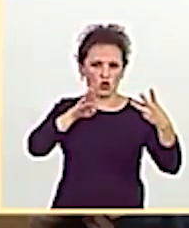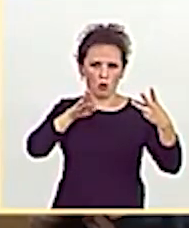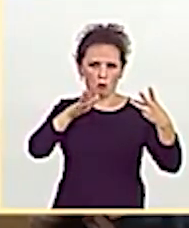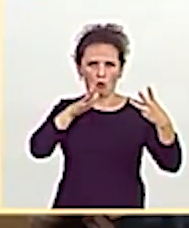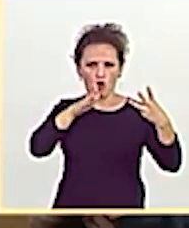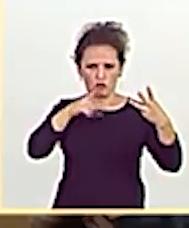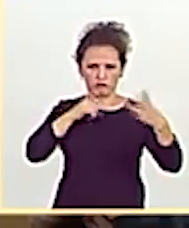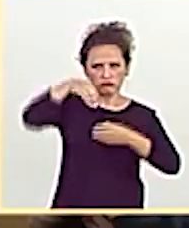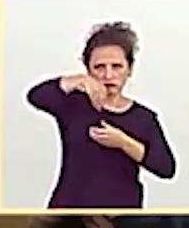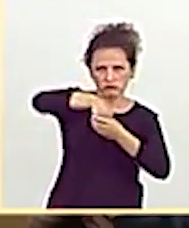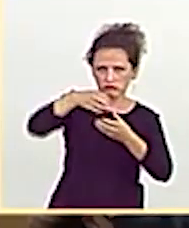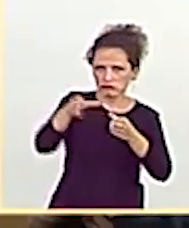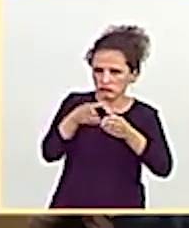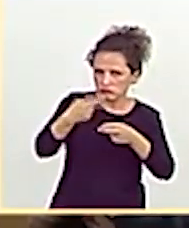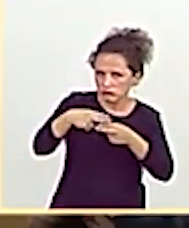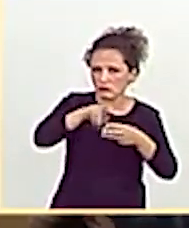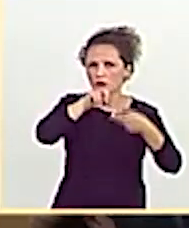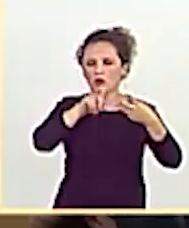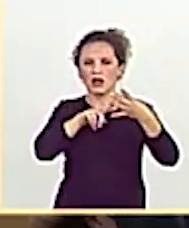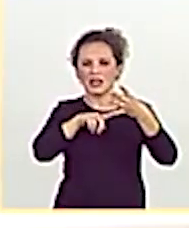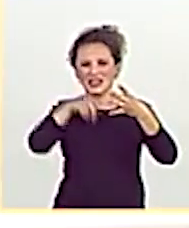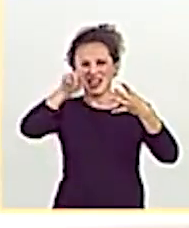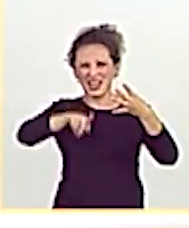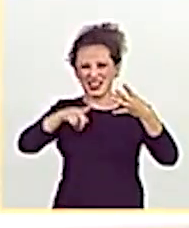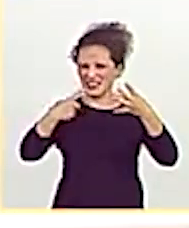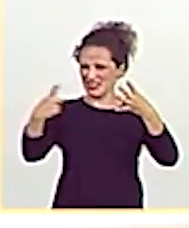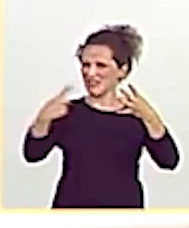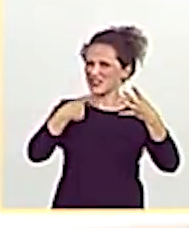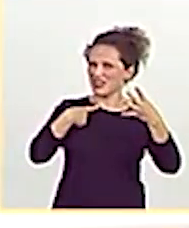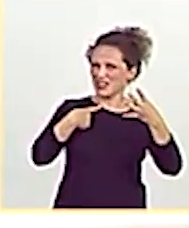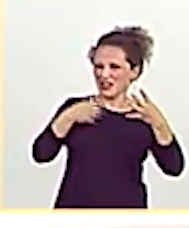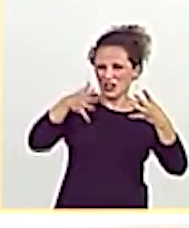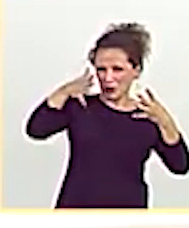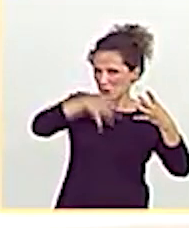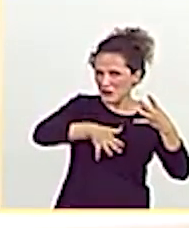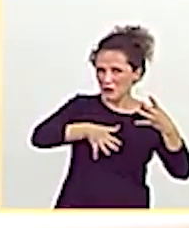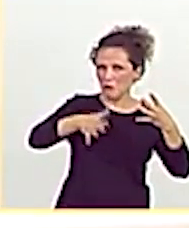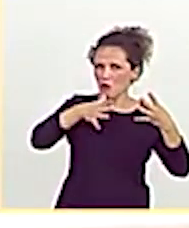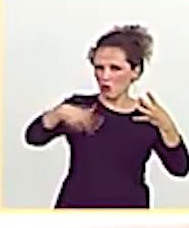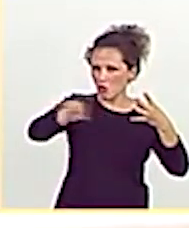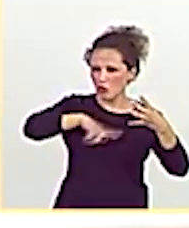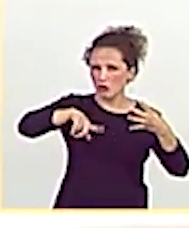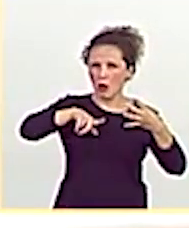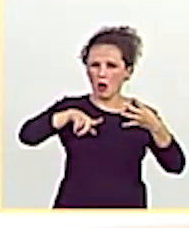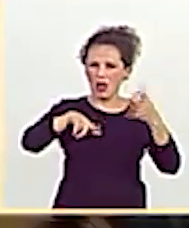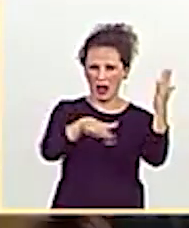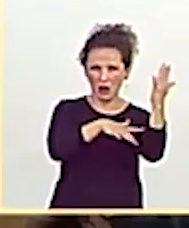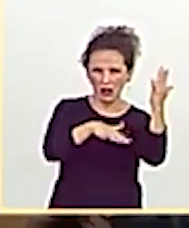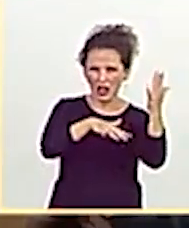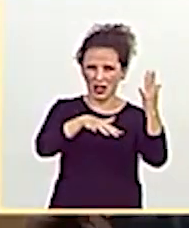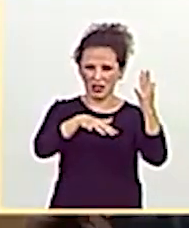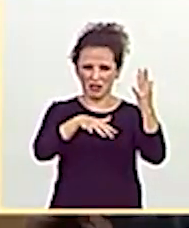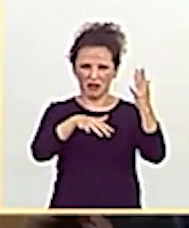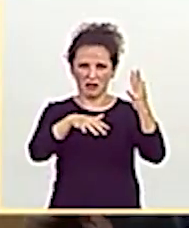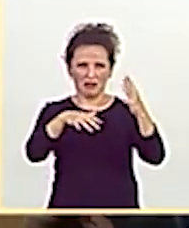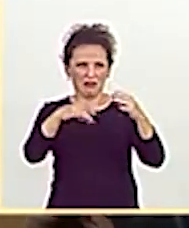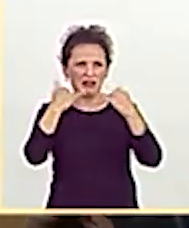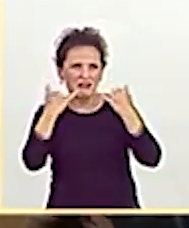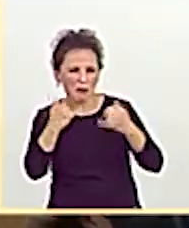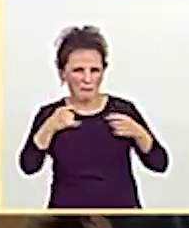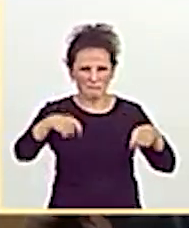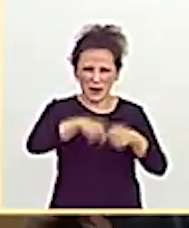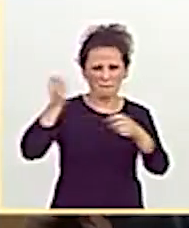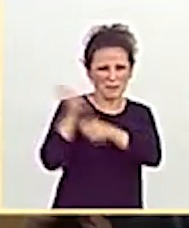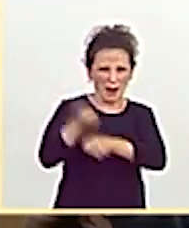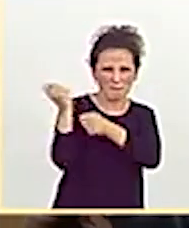Ustedes nos han acusado de destrozar a martillazos dispositivos informáticos. Ustedes nos han acusado,